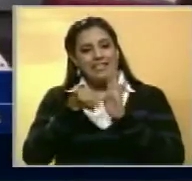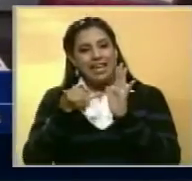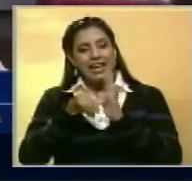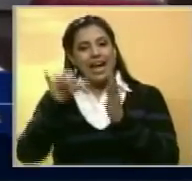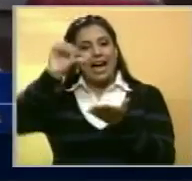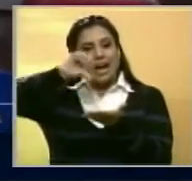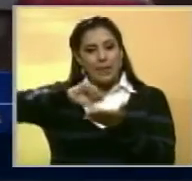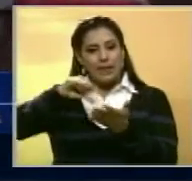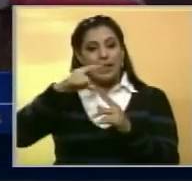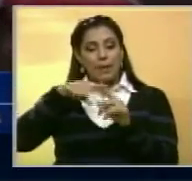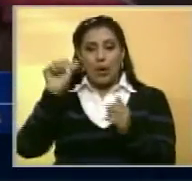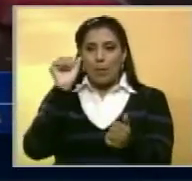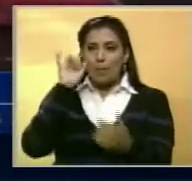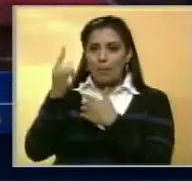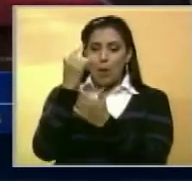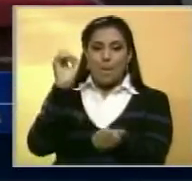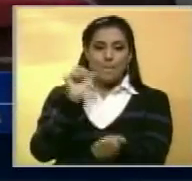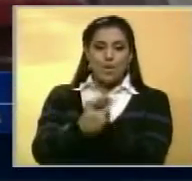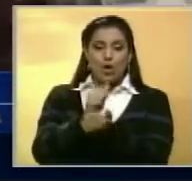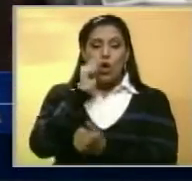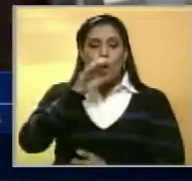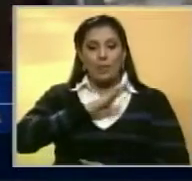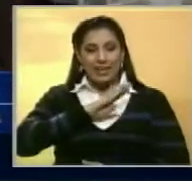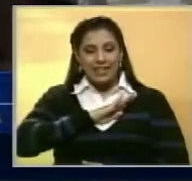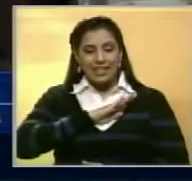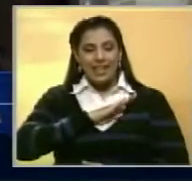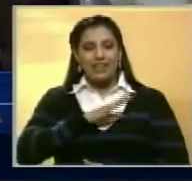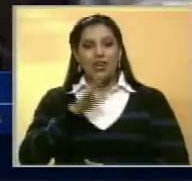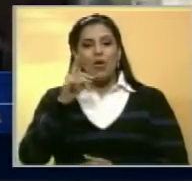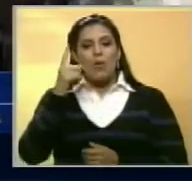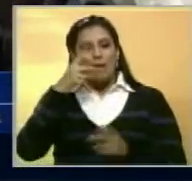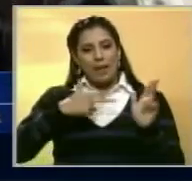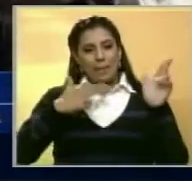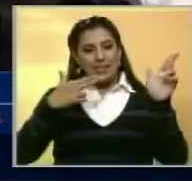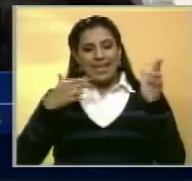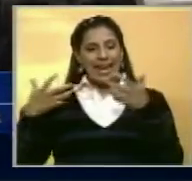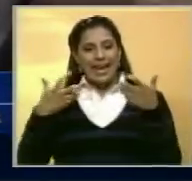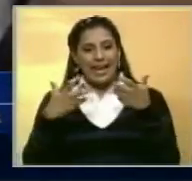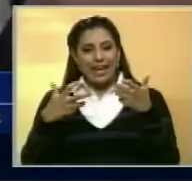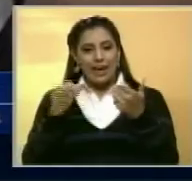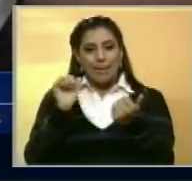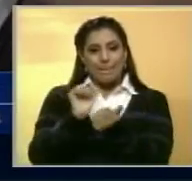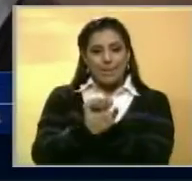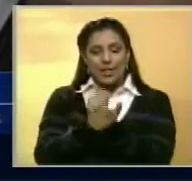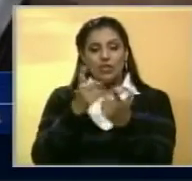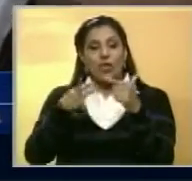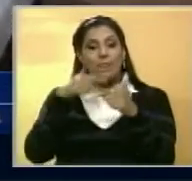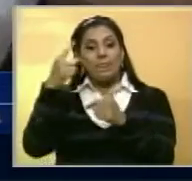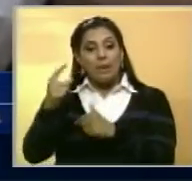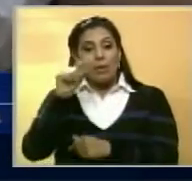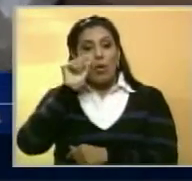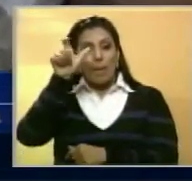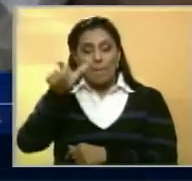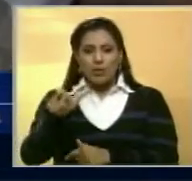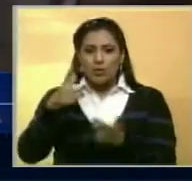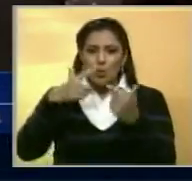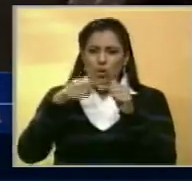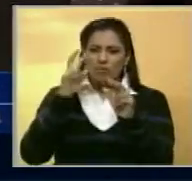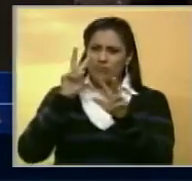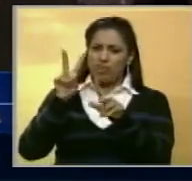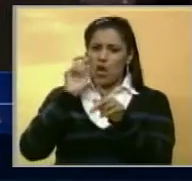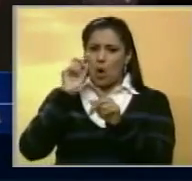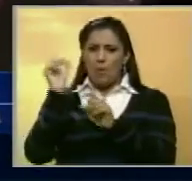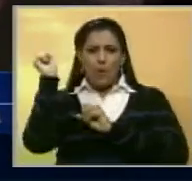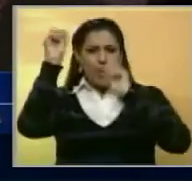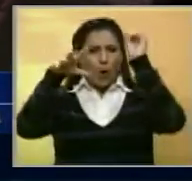Buenos Aires, en el momento de su captura. López tenía en posesión un arma de guerra. La detención se produjo luego de que un vecino del sector viera